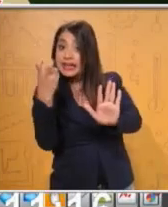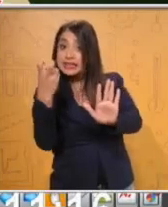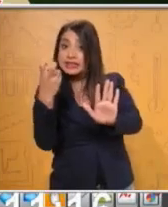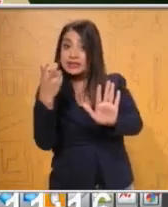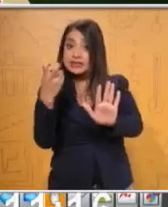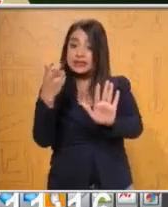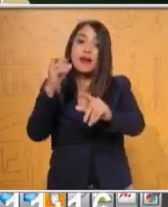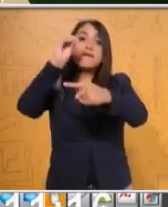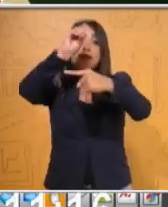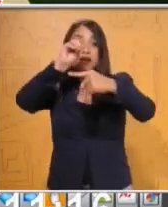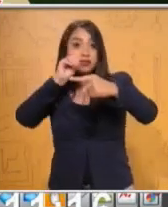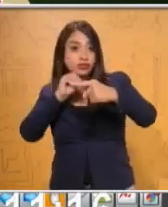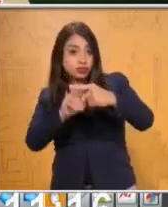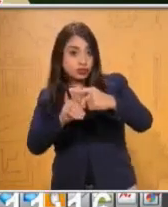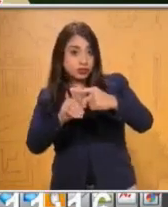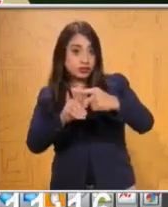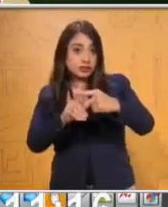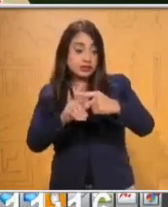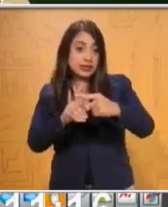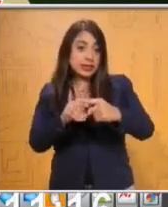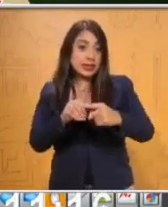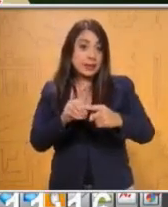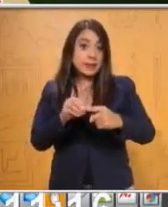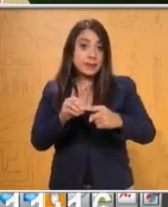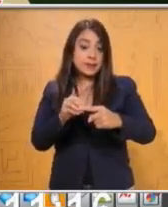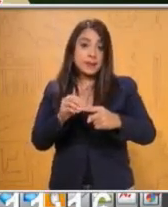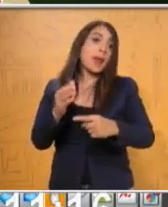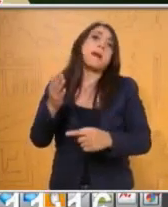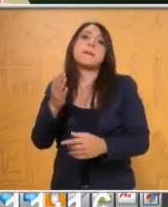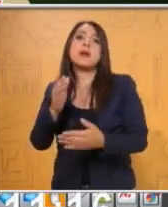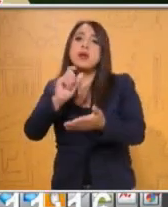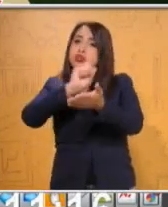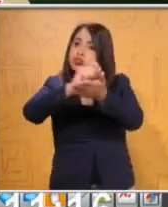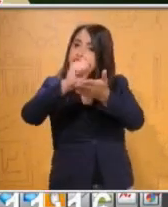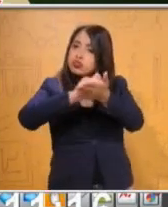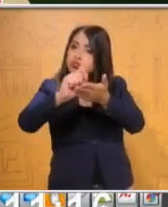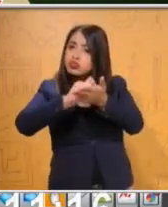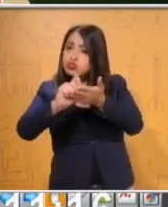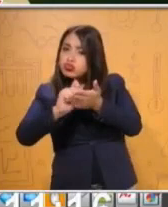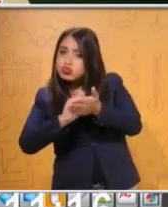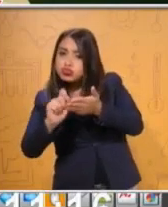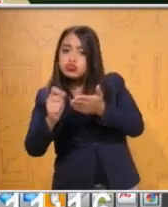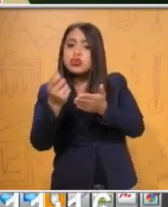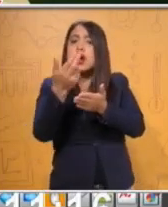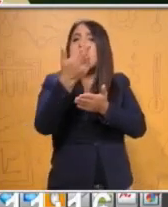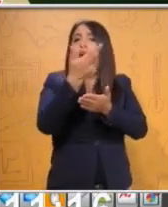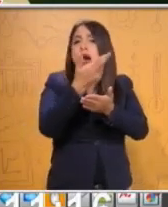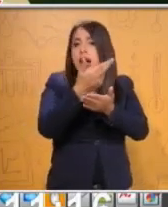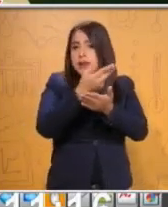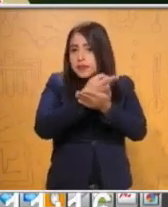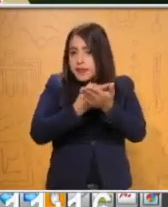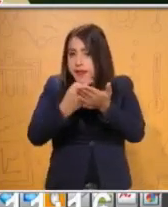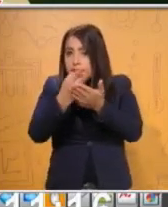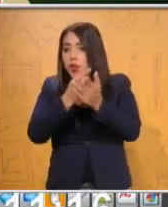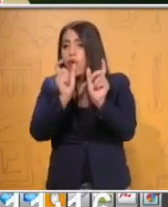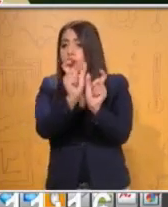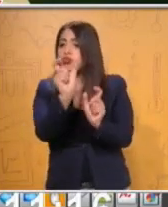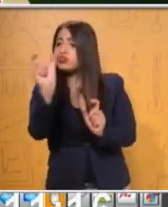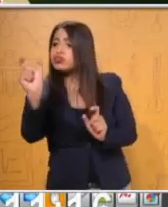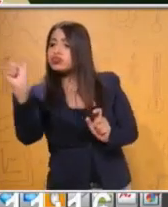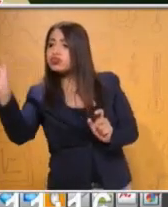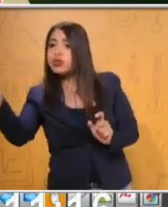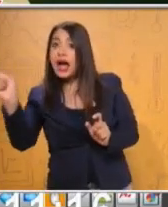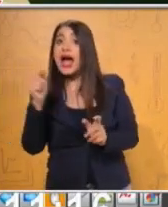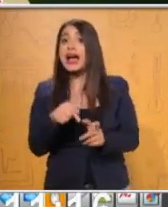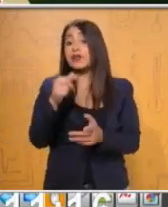Y te vamos a pedir que les hagas un dibujo en un costado a cada una de las fracciones representadas con un entero, con el